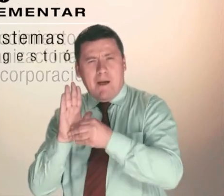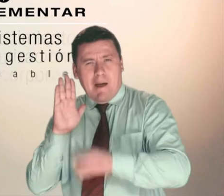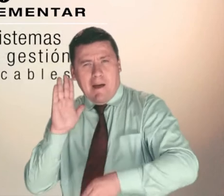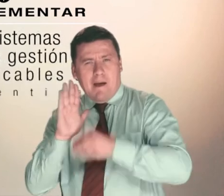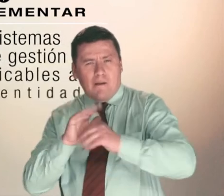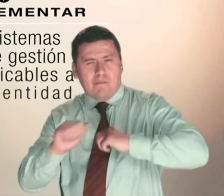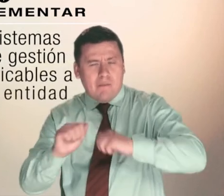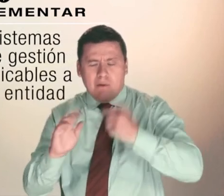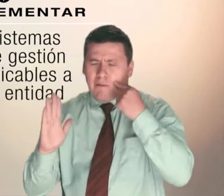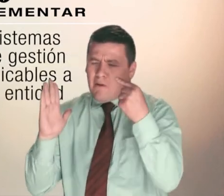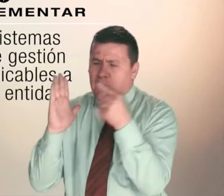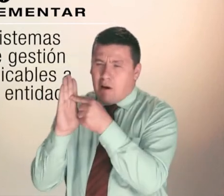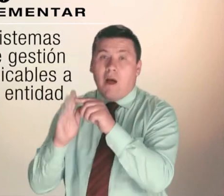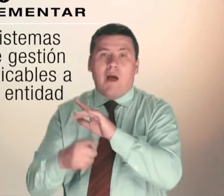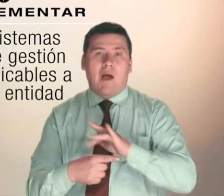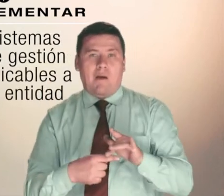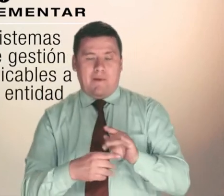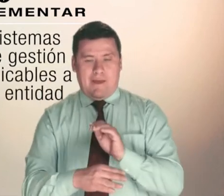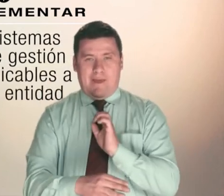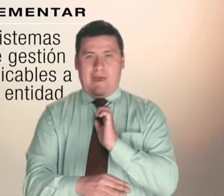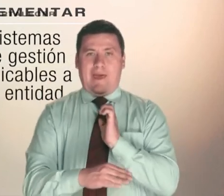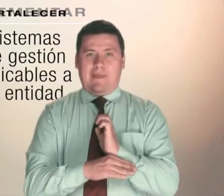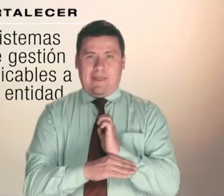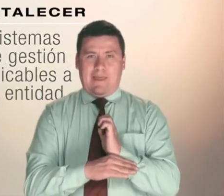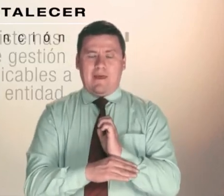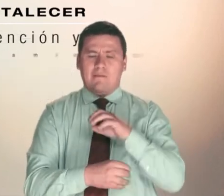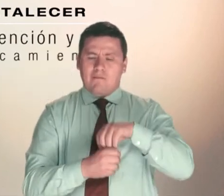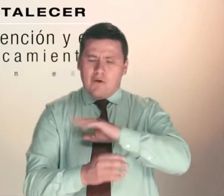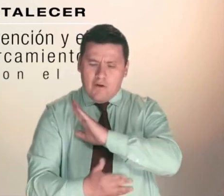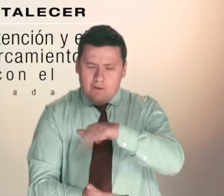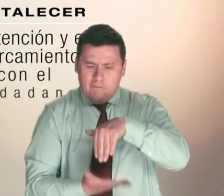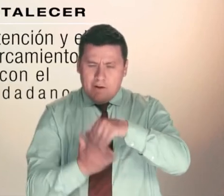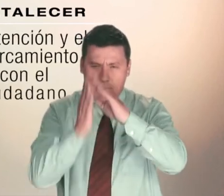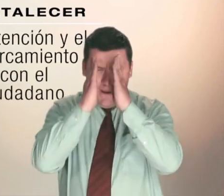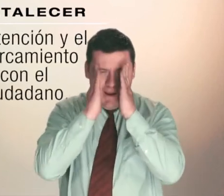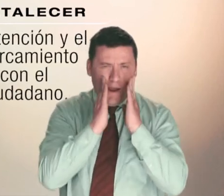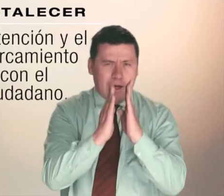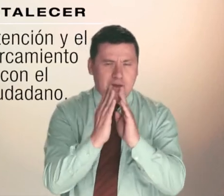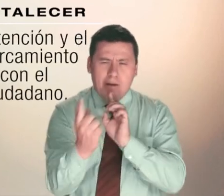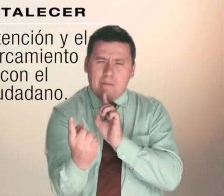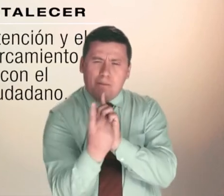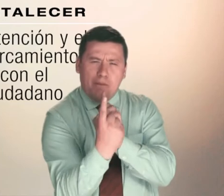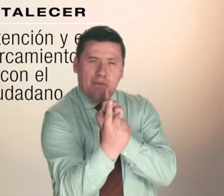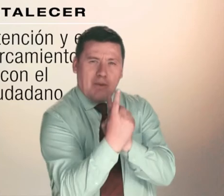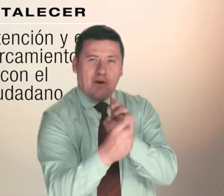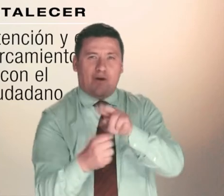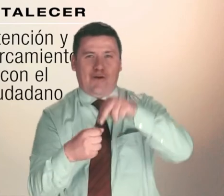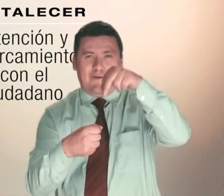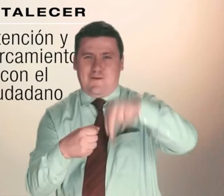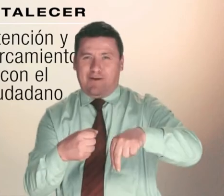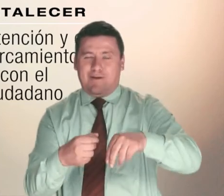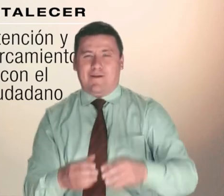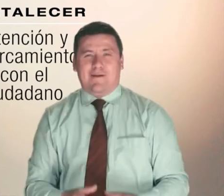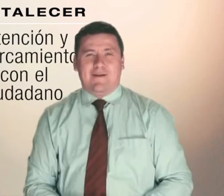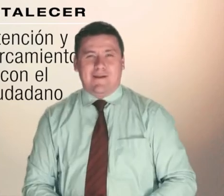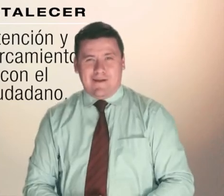sistemas de gestión aplicables a la entidad y fortalecer la atención y el acercamiento con el ciudadano.